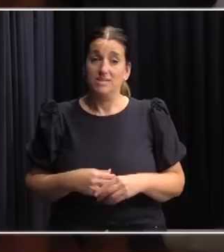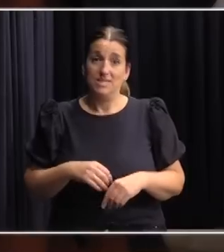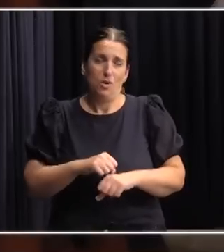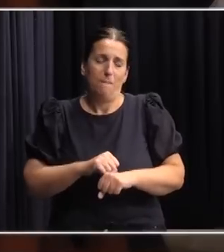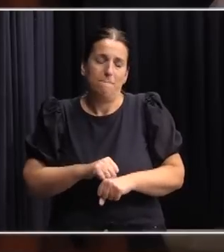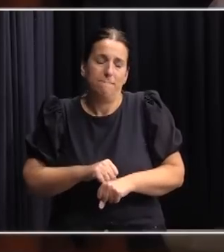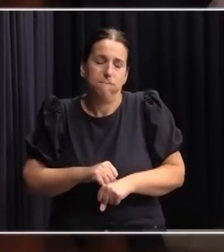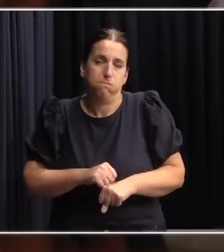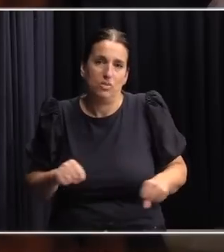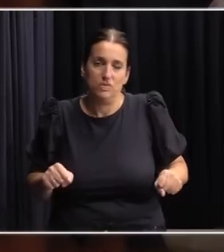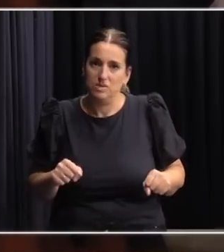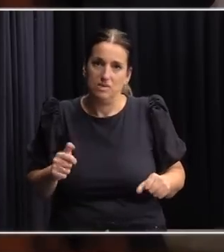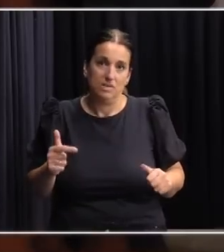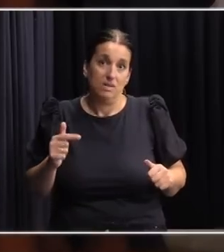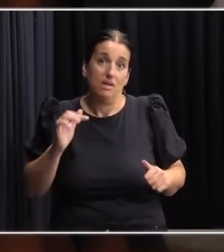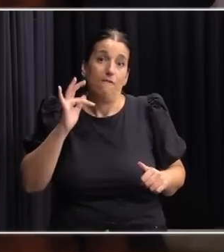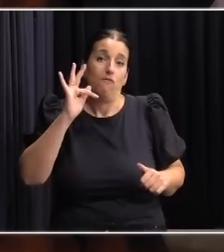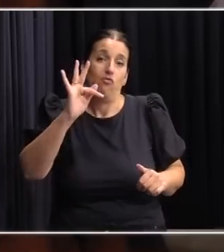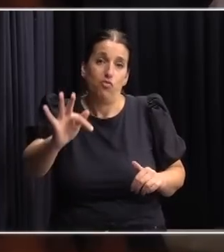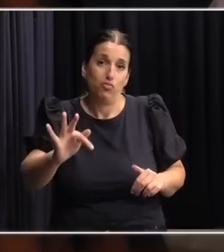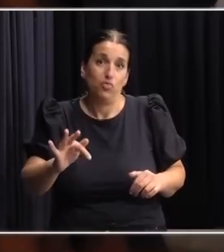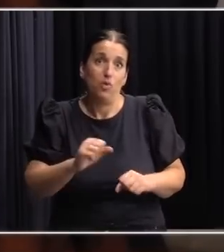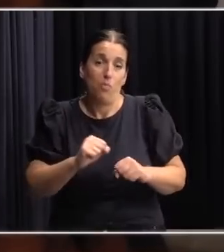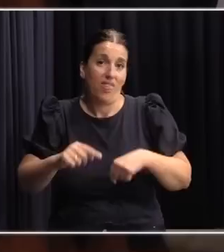inviable o van a ser inviables antes de que se aplique